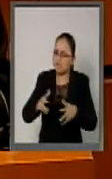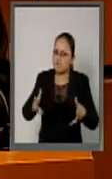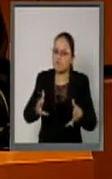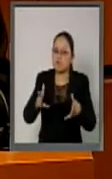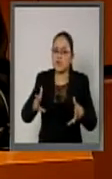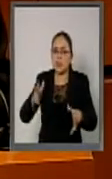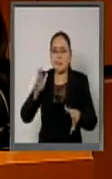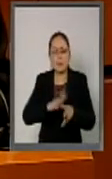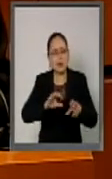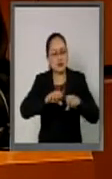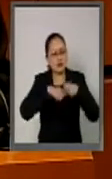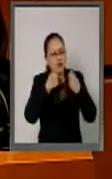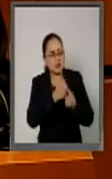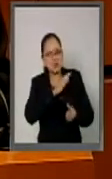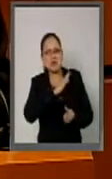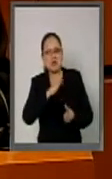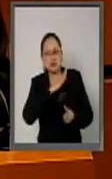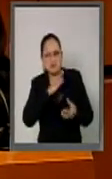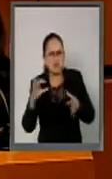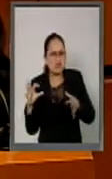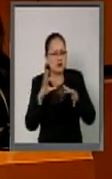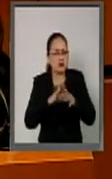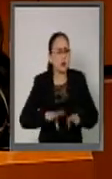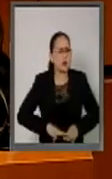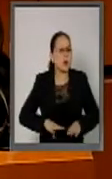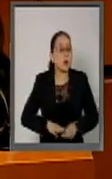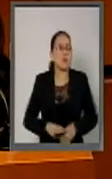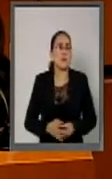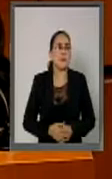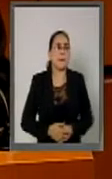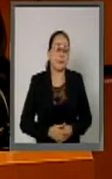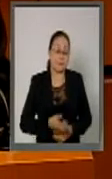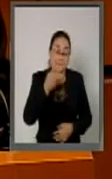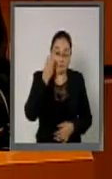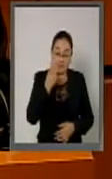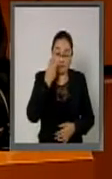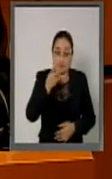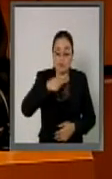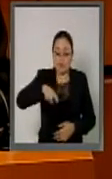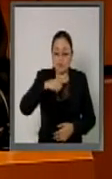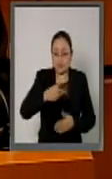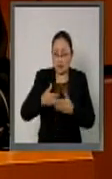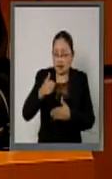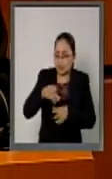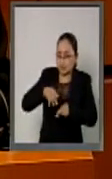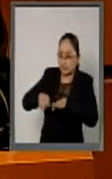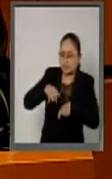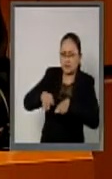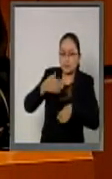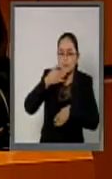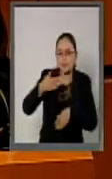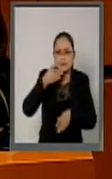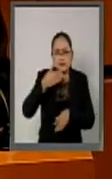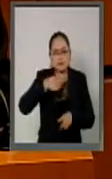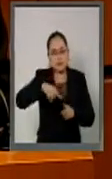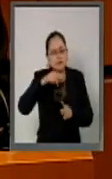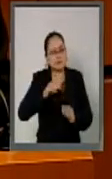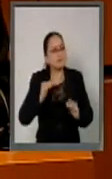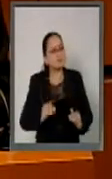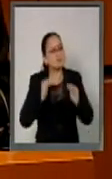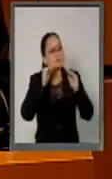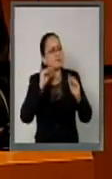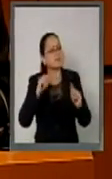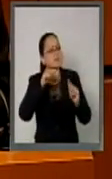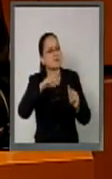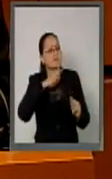estratégico, lo cual es resultado de sus buenos oficios y de la altura de miras que ha tenido